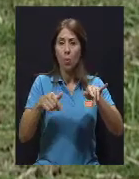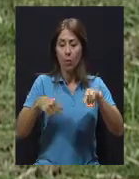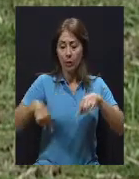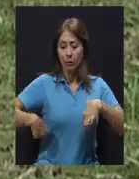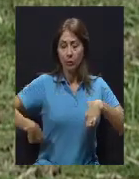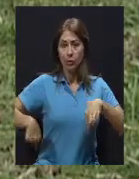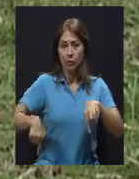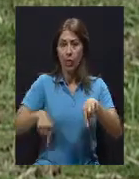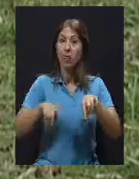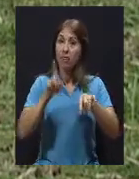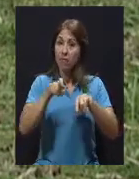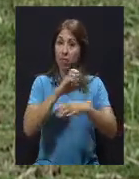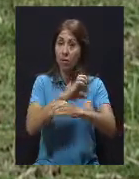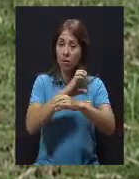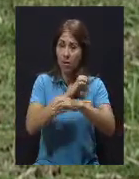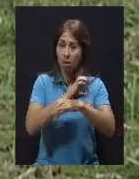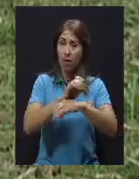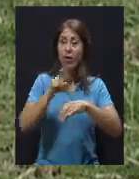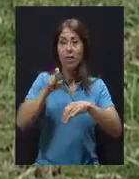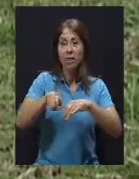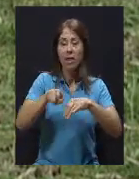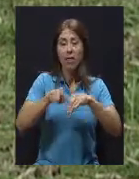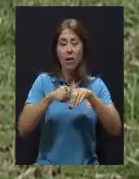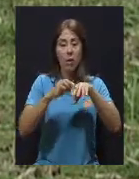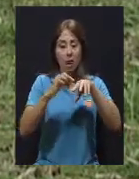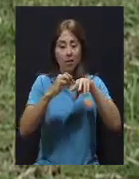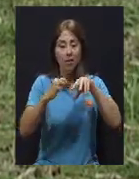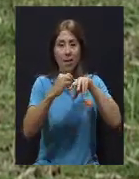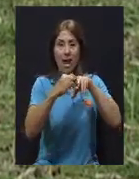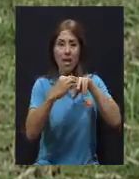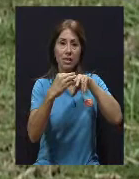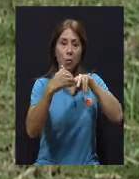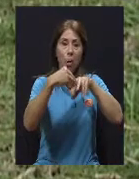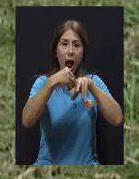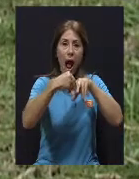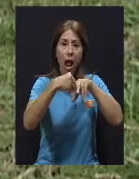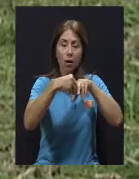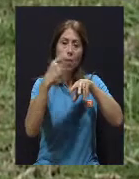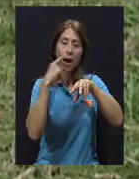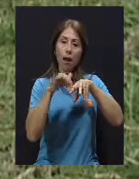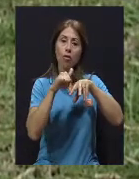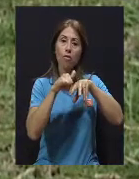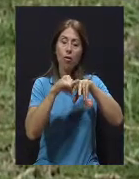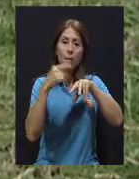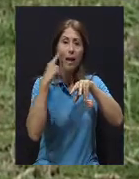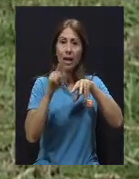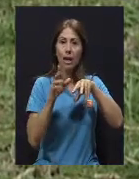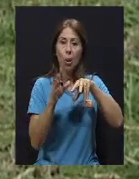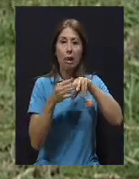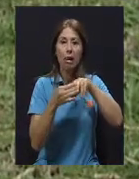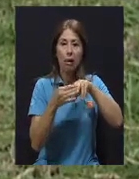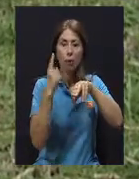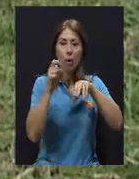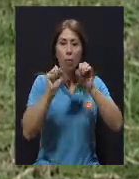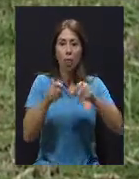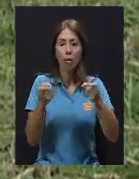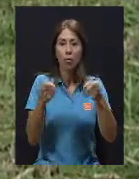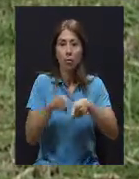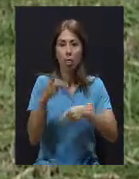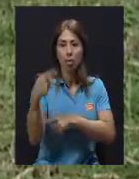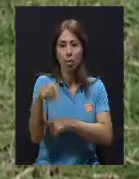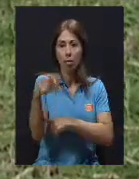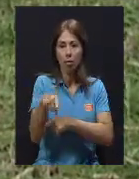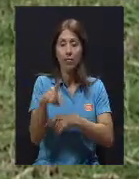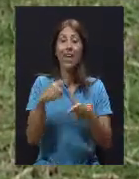porque si no la luxa tiene que tener un triángulo o almohada entre las piernas. Es un paciente que es una cirugía que hay